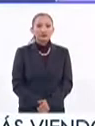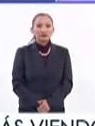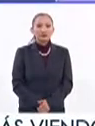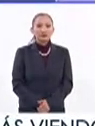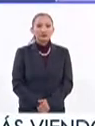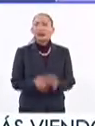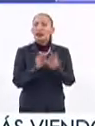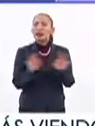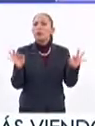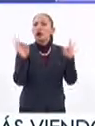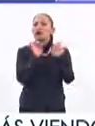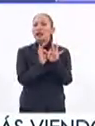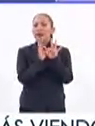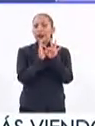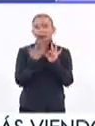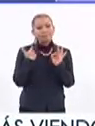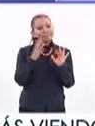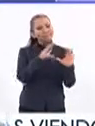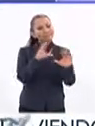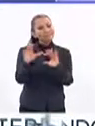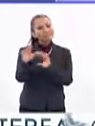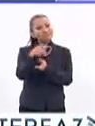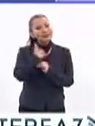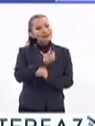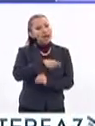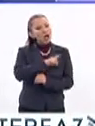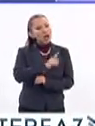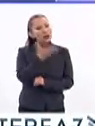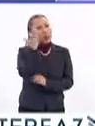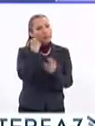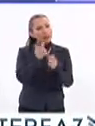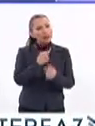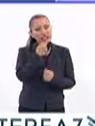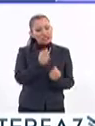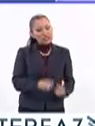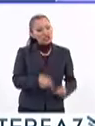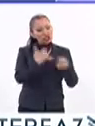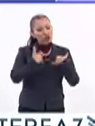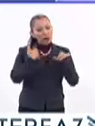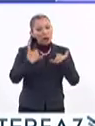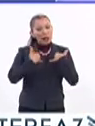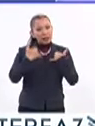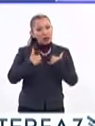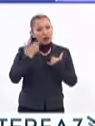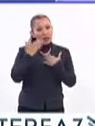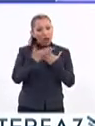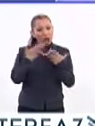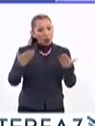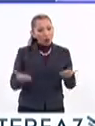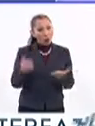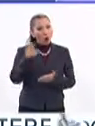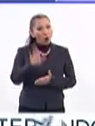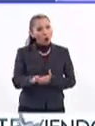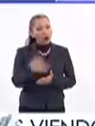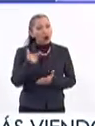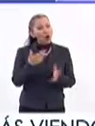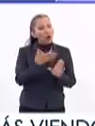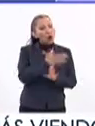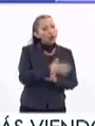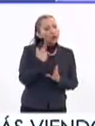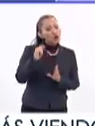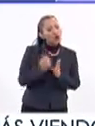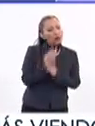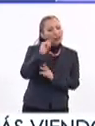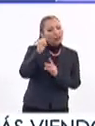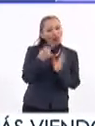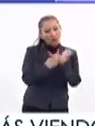Es muy importante inculcar la educación en la salud desde temprana edad. Los jóvenes en los nuevos tiempos a partir de las nuevas